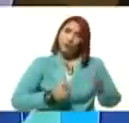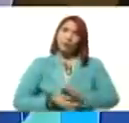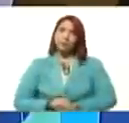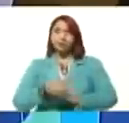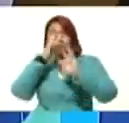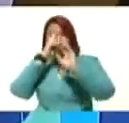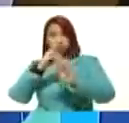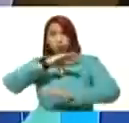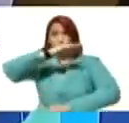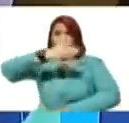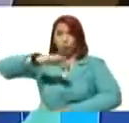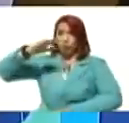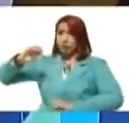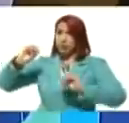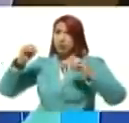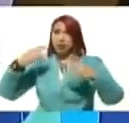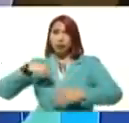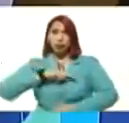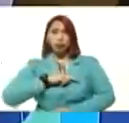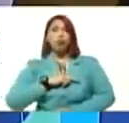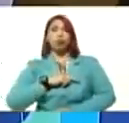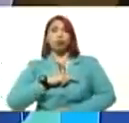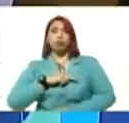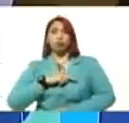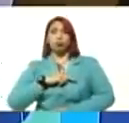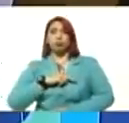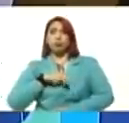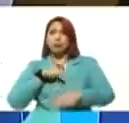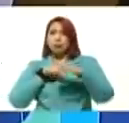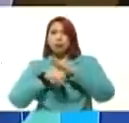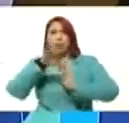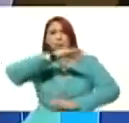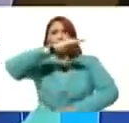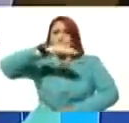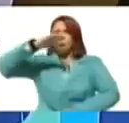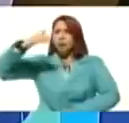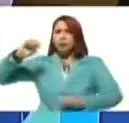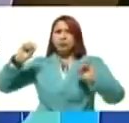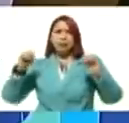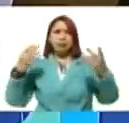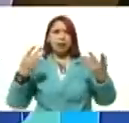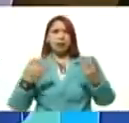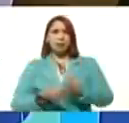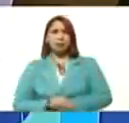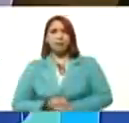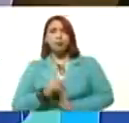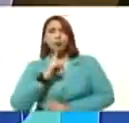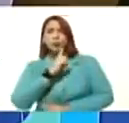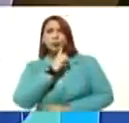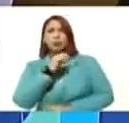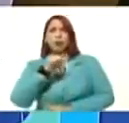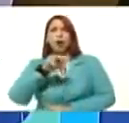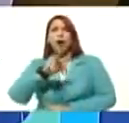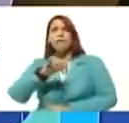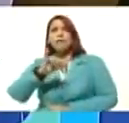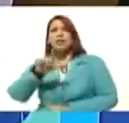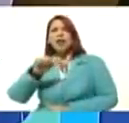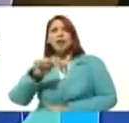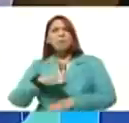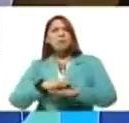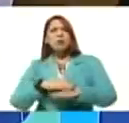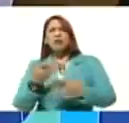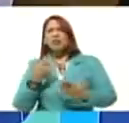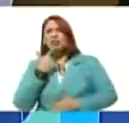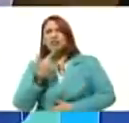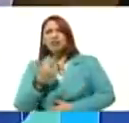respetaban la montaña sagrada, estamos sagrada del Guaraira Repano, conocido por algunos como el Ávila, ¿por qué le decían Ávila